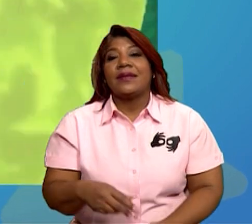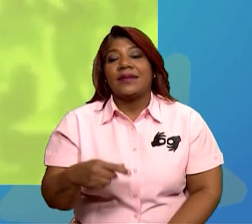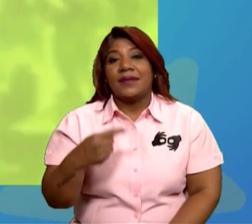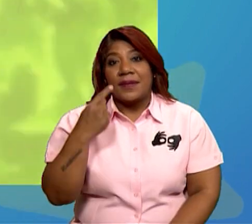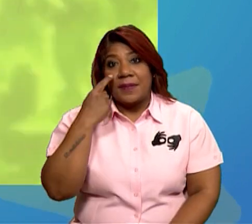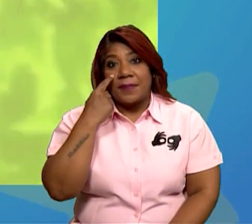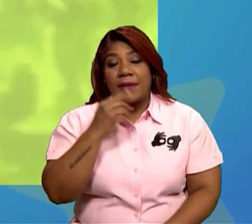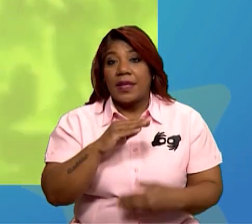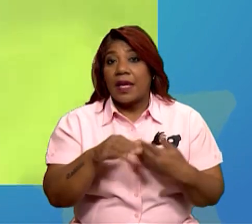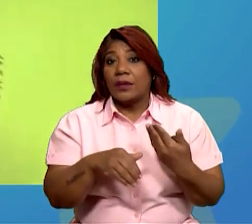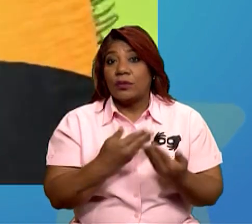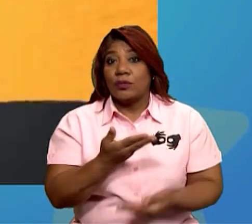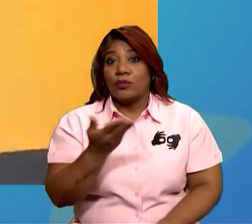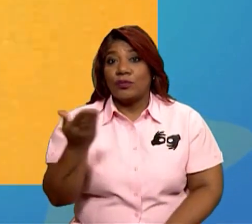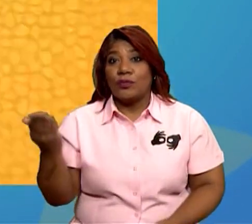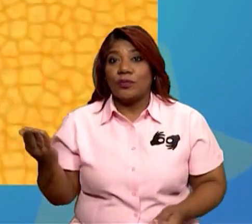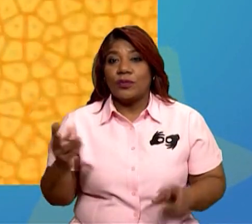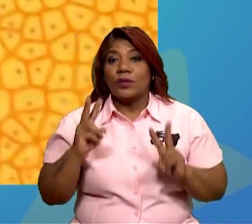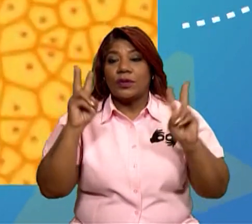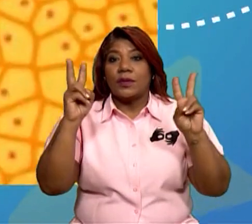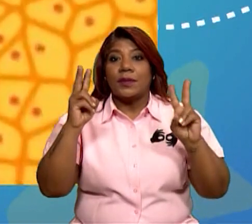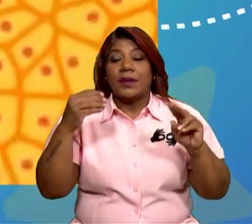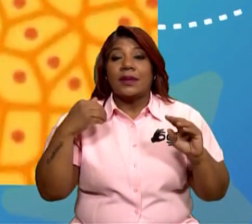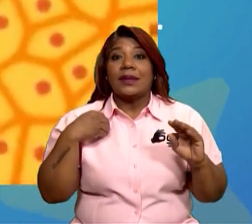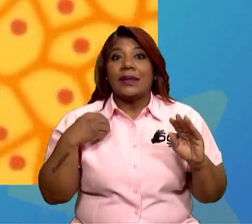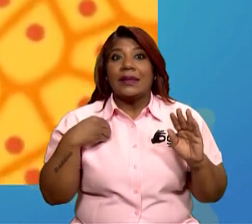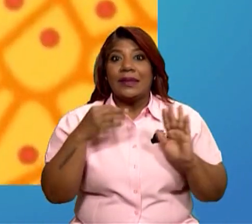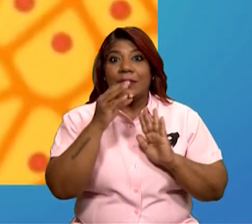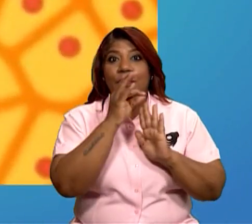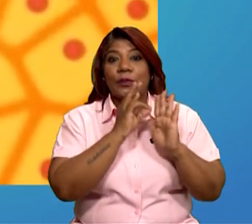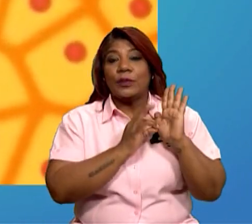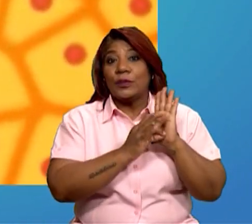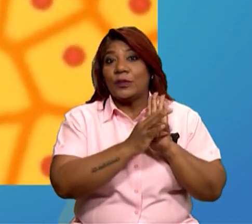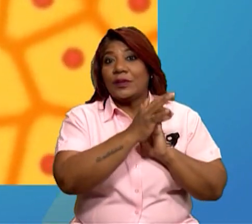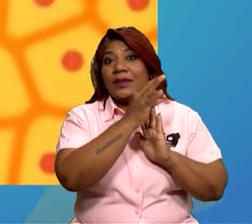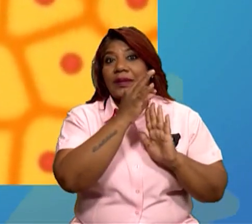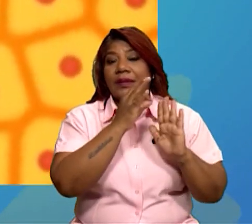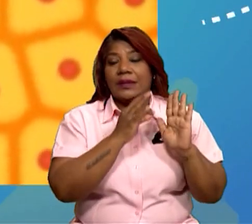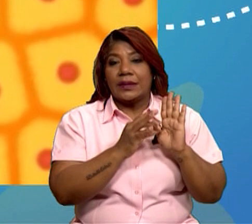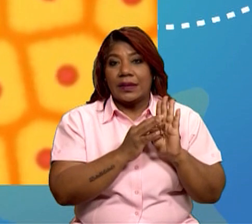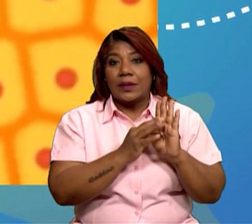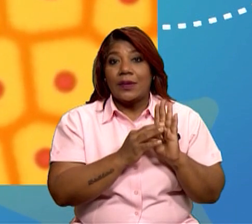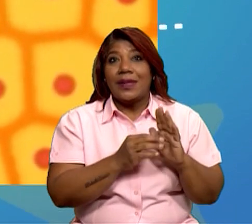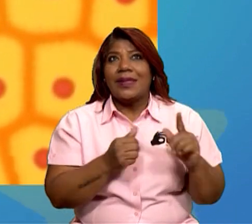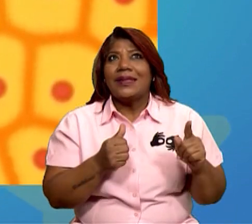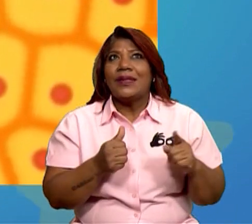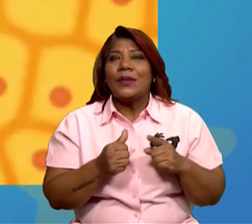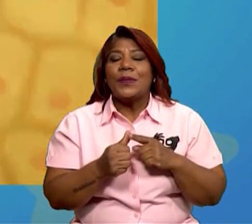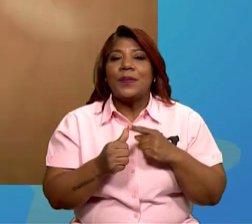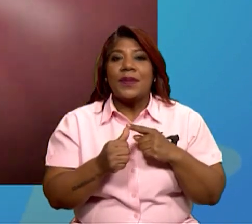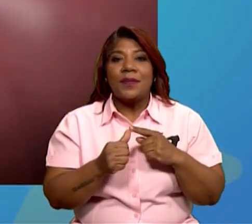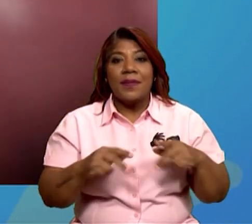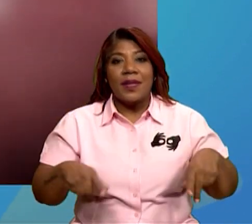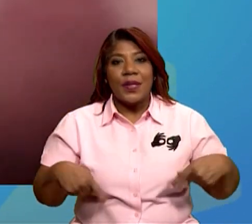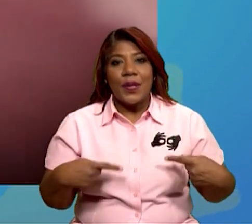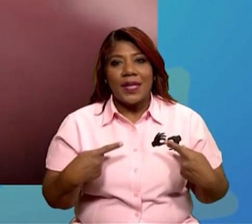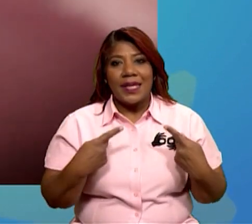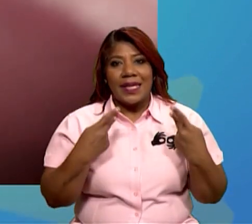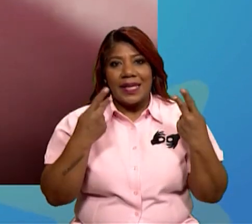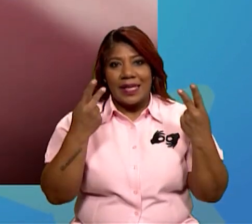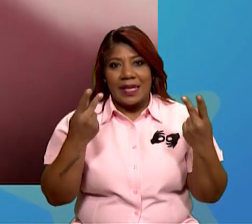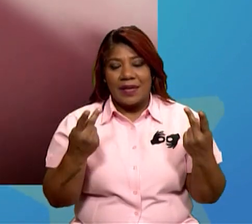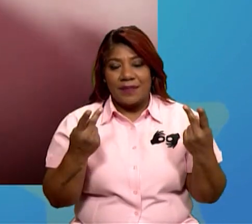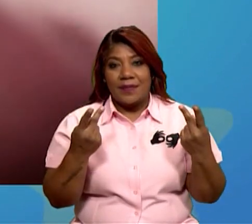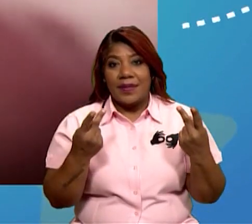Todos los seres vivos estamos compuestos de células. La célula es la unidad de vida más pequeña dentro de un organismo.